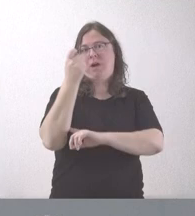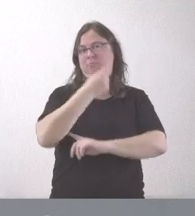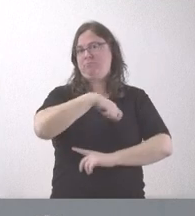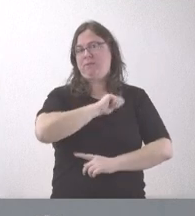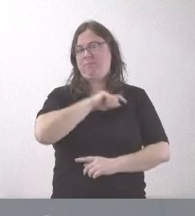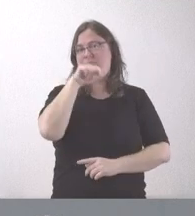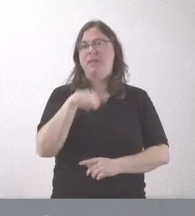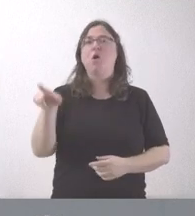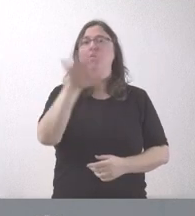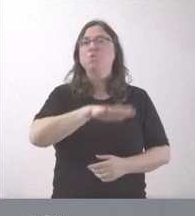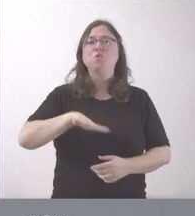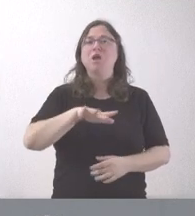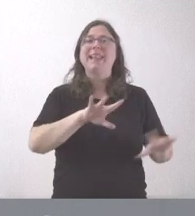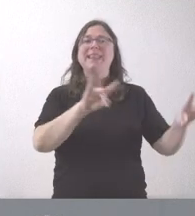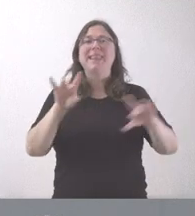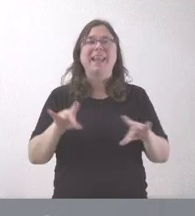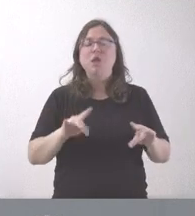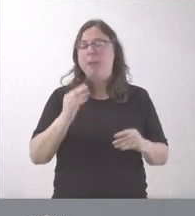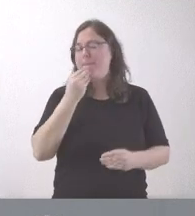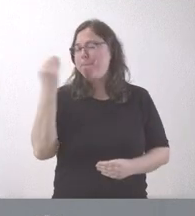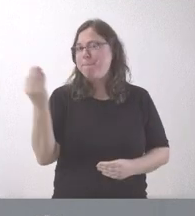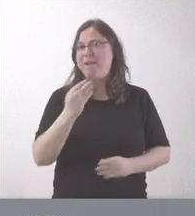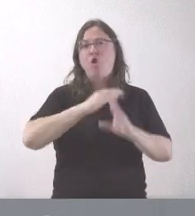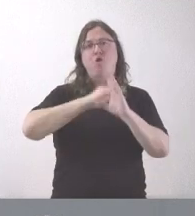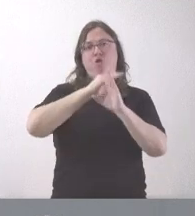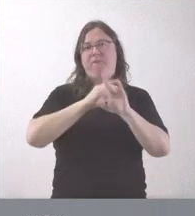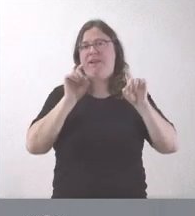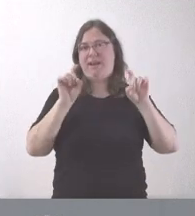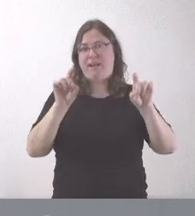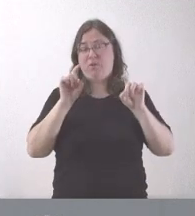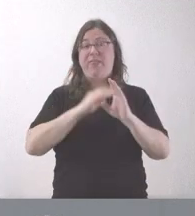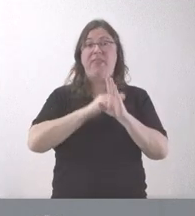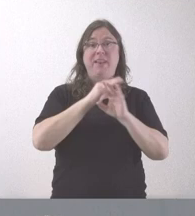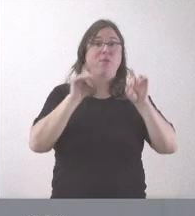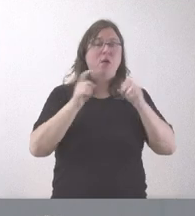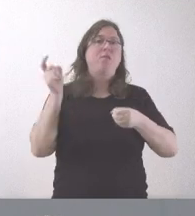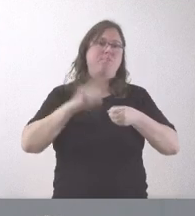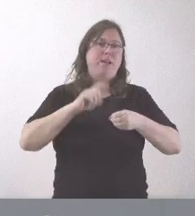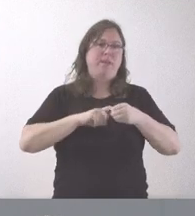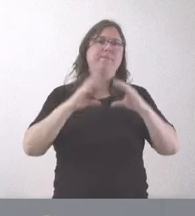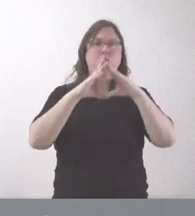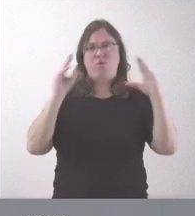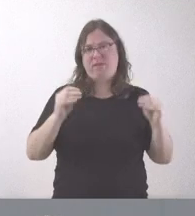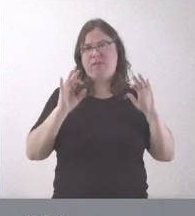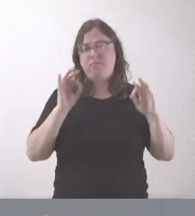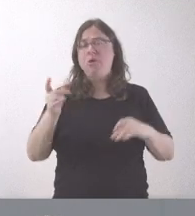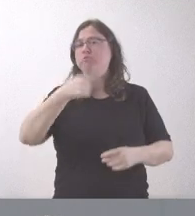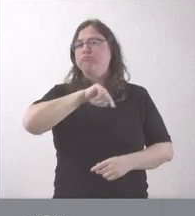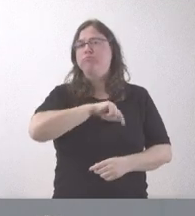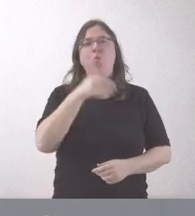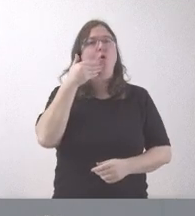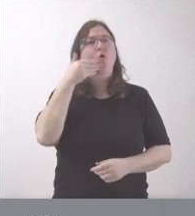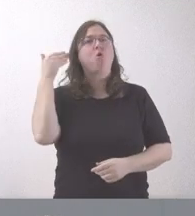El nuestro es el territorio con mejor nivel educativo y, en este nivel educativo, un más de forma muy importante de las universidades. Y tenemos el orgullo de tener